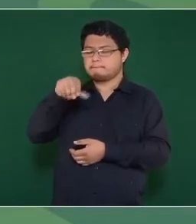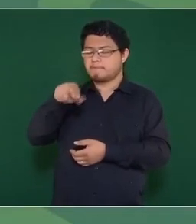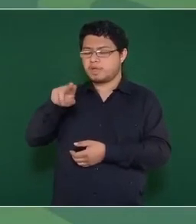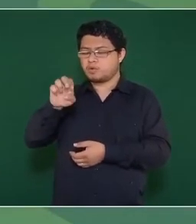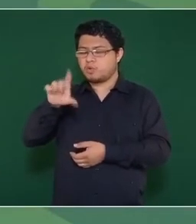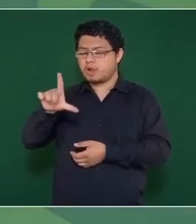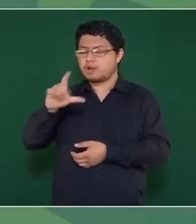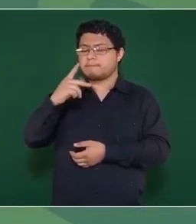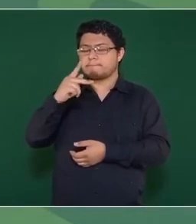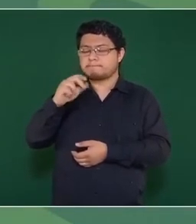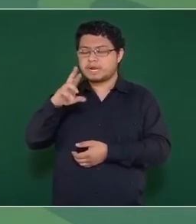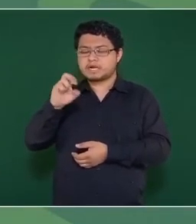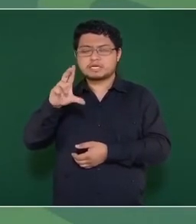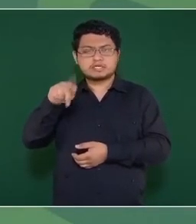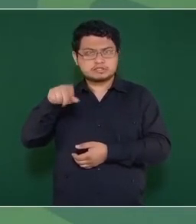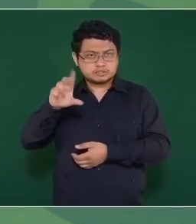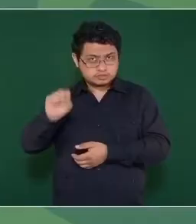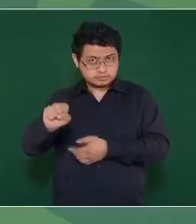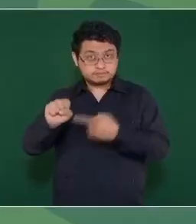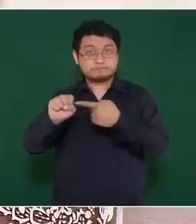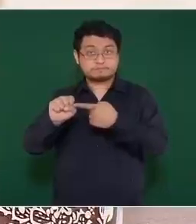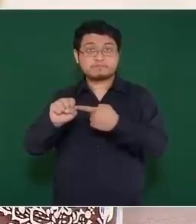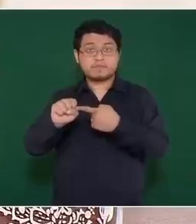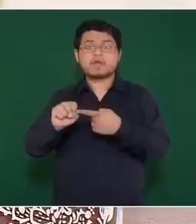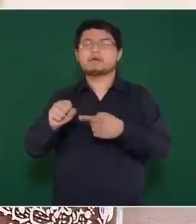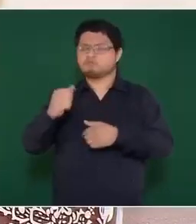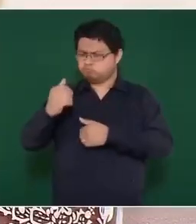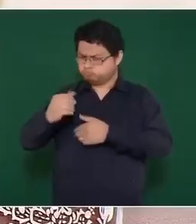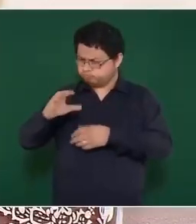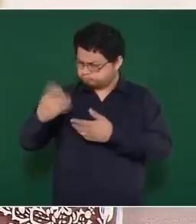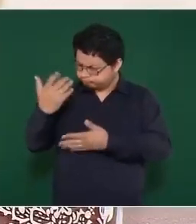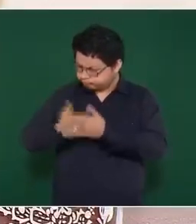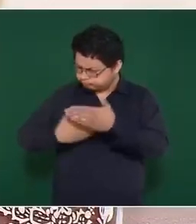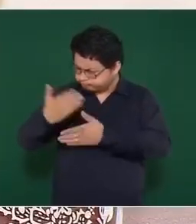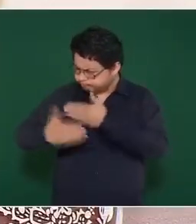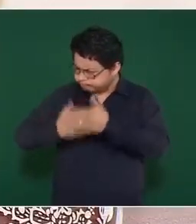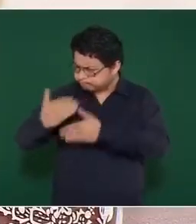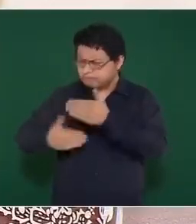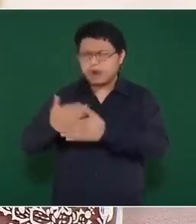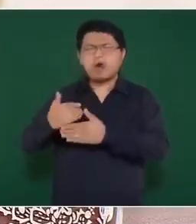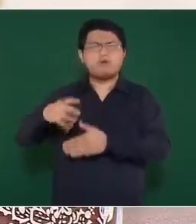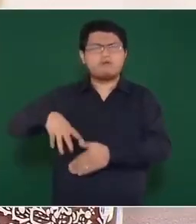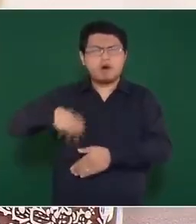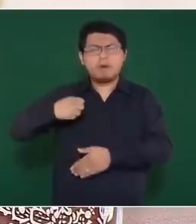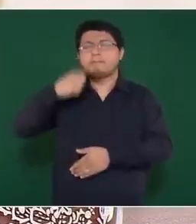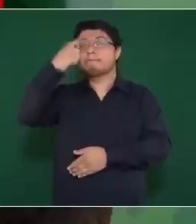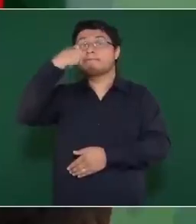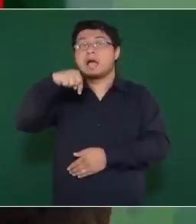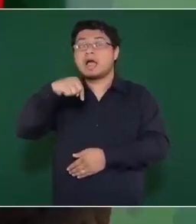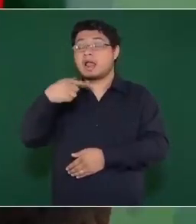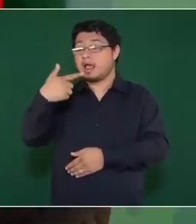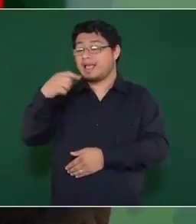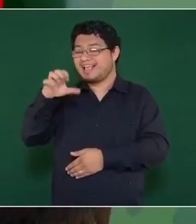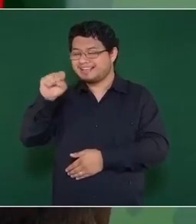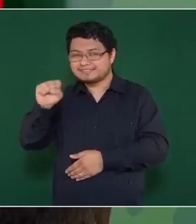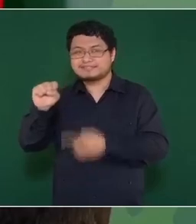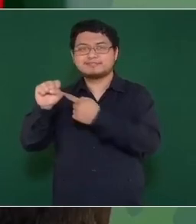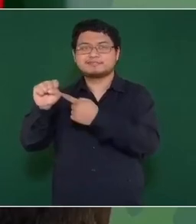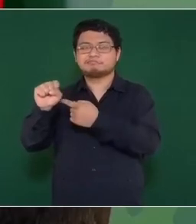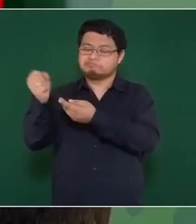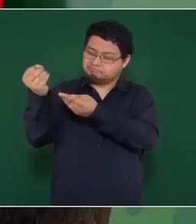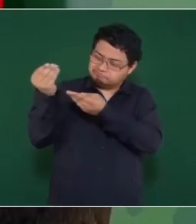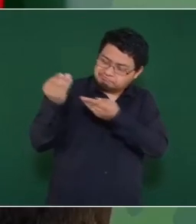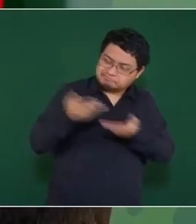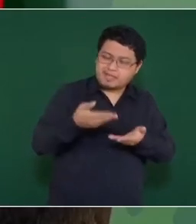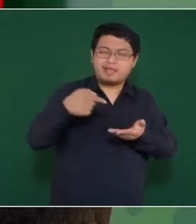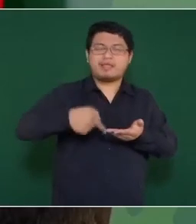todo el esfuerzo porque llegue a Campeche una planta de siglo combinado y nos llegue el gas a Campeche, porque esto sí